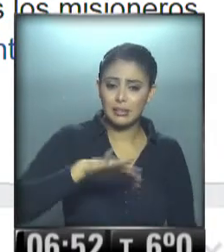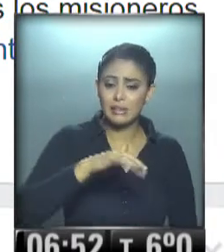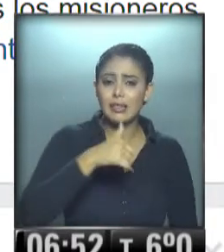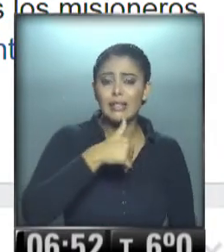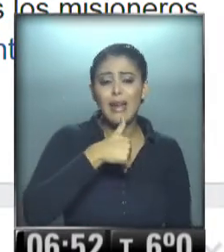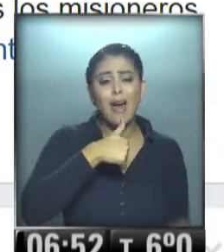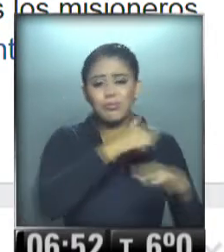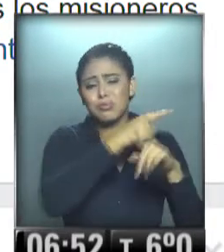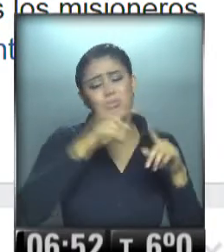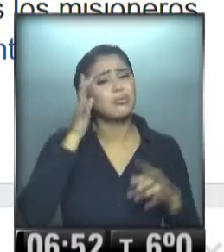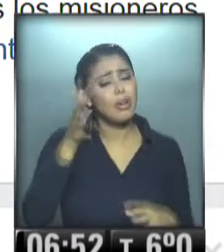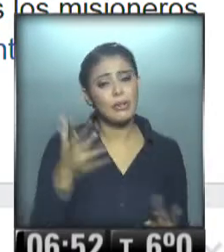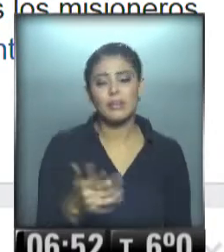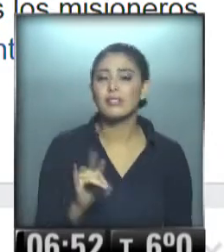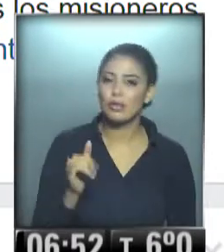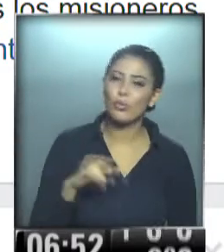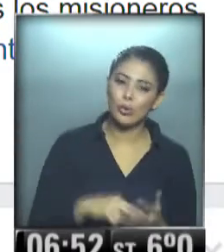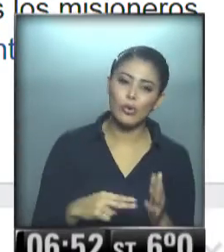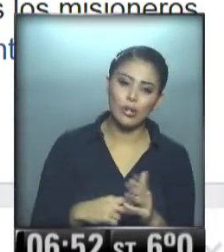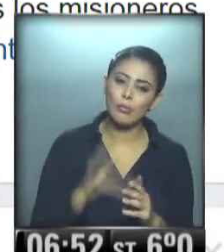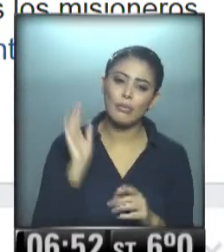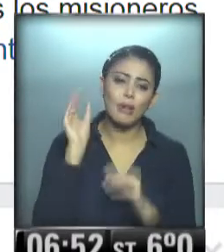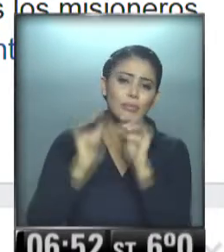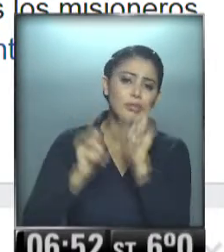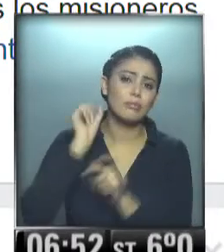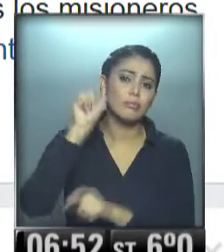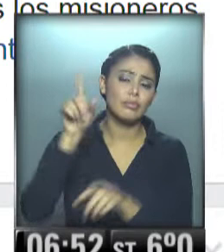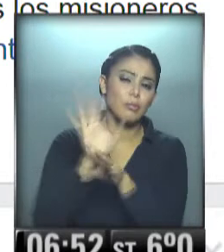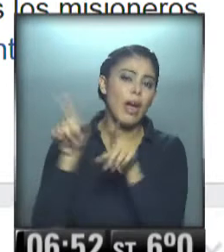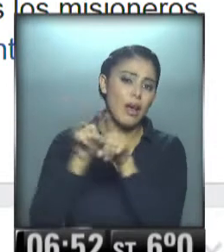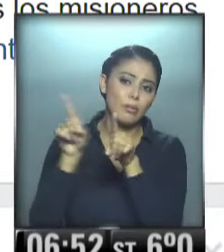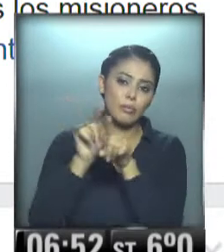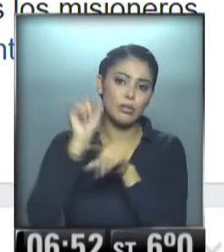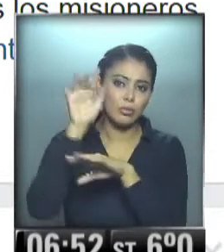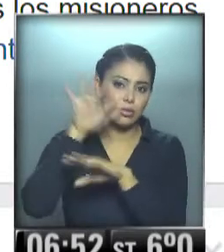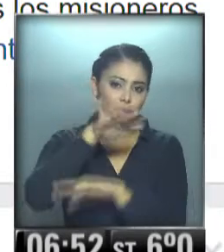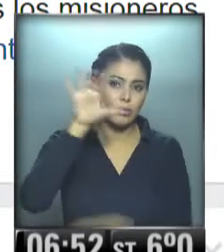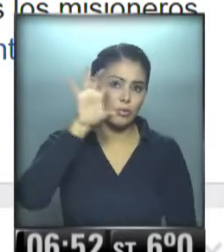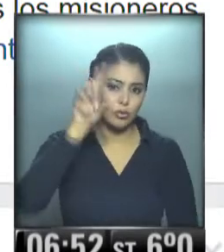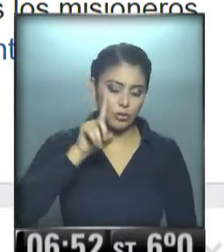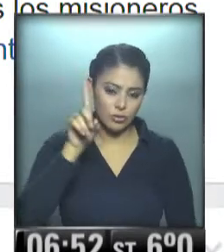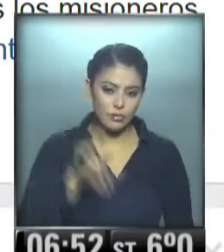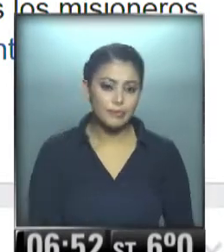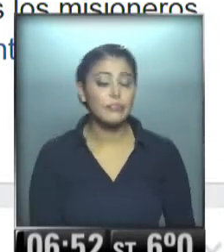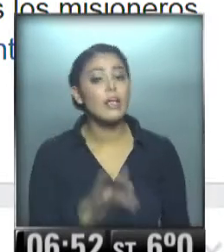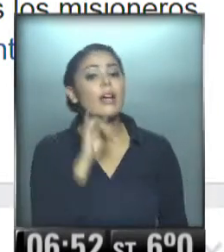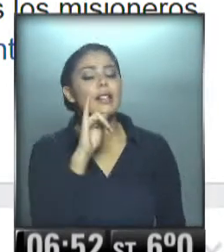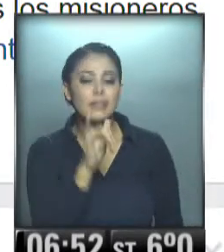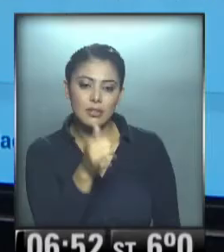a la mitad bajo agua. Bueno, sí, es el problema que están viviendo nuestros compatriotas, los hermanos, en aquel rincón del país, ¿eh? Sí,